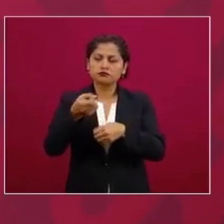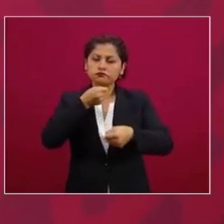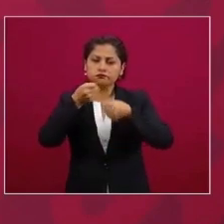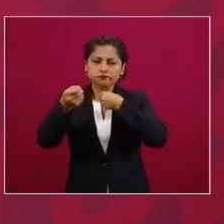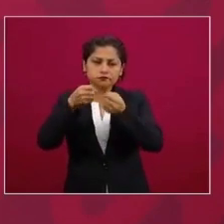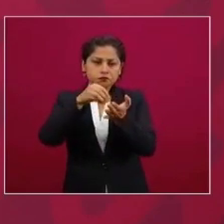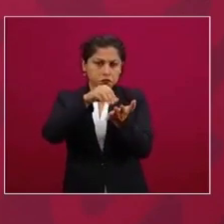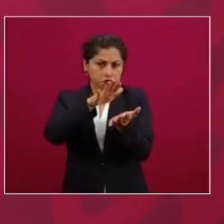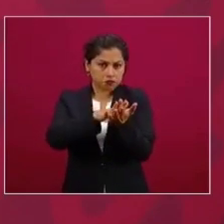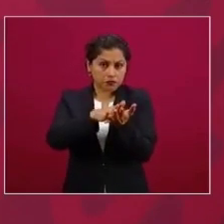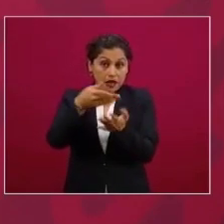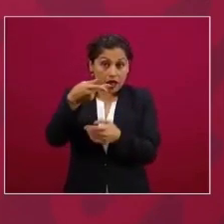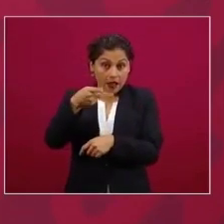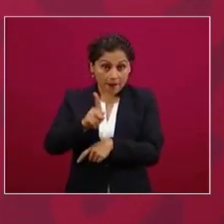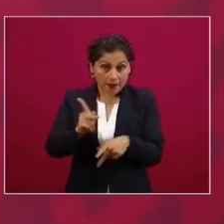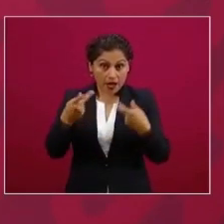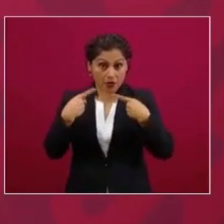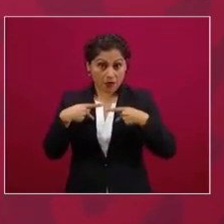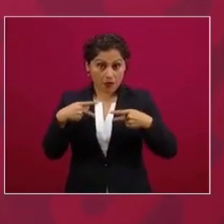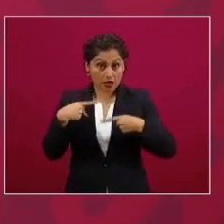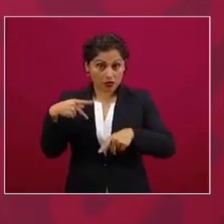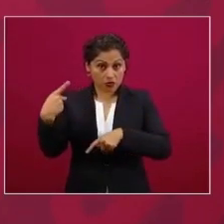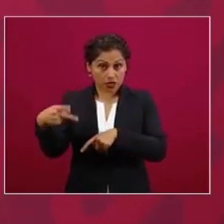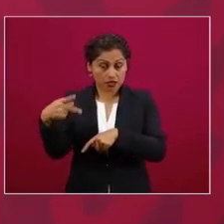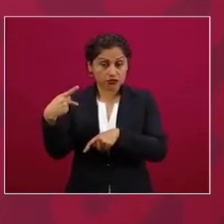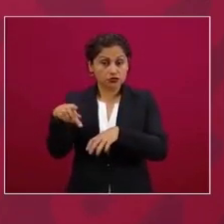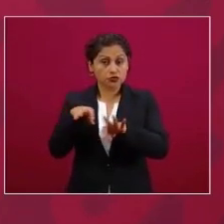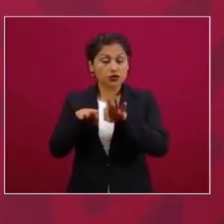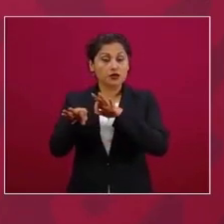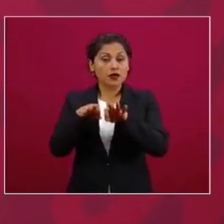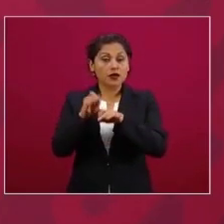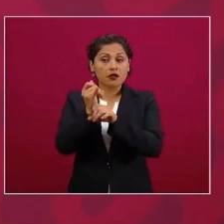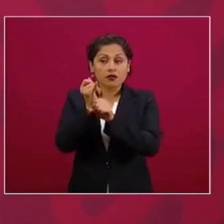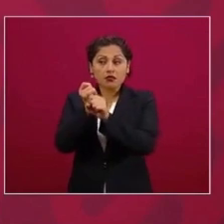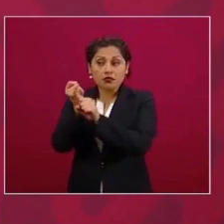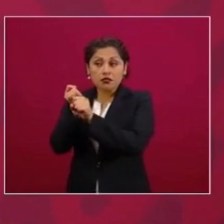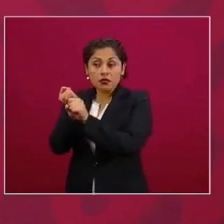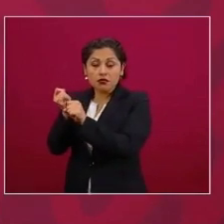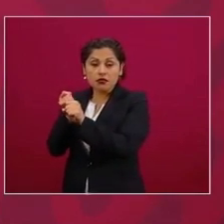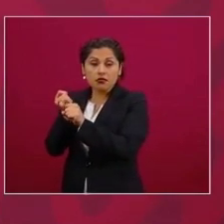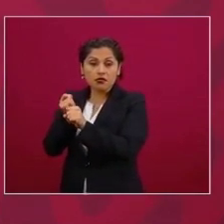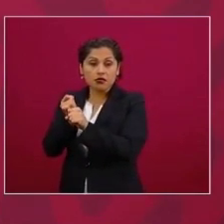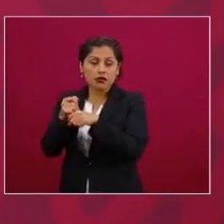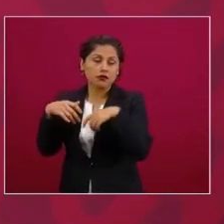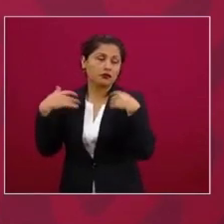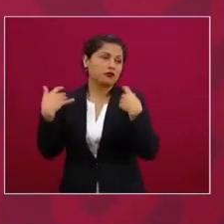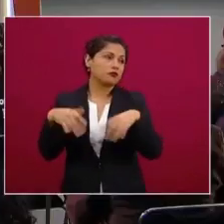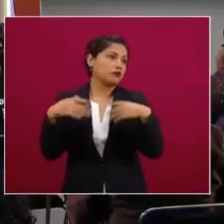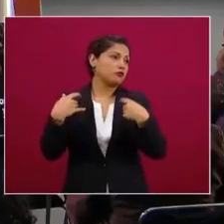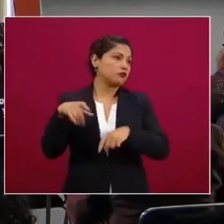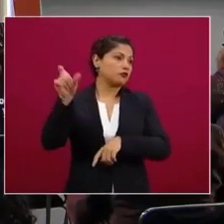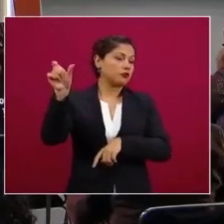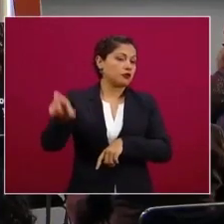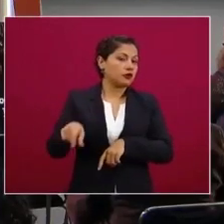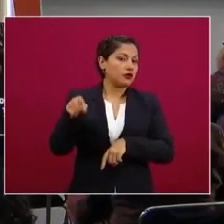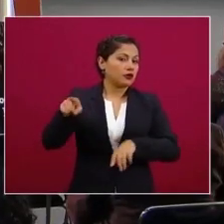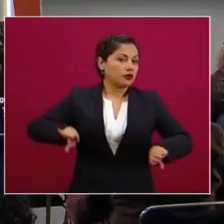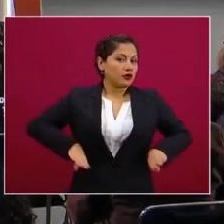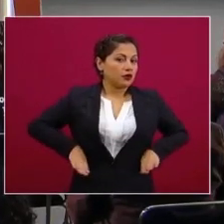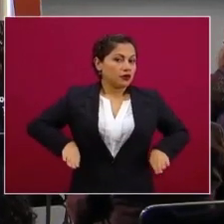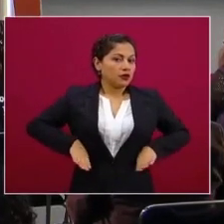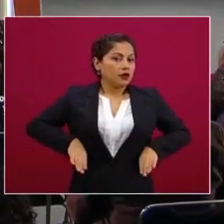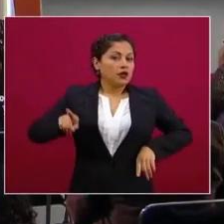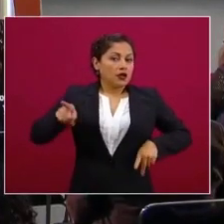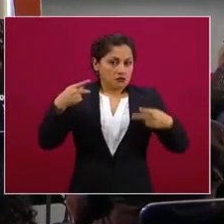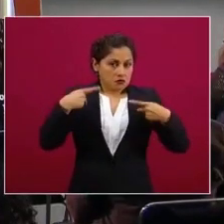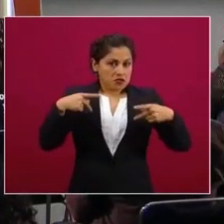y menciona a todos los exsecretarios de Hacienda, hasta Sevilla o hasta Carlos Salinas, ¿no? Entonces, ¿por qué? Porque él no escucha